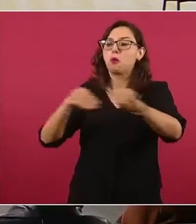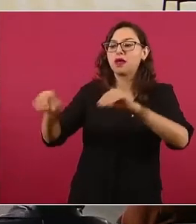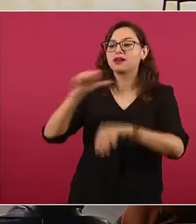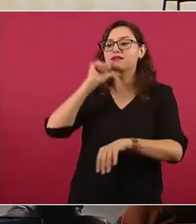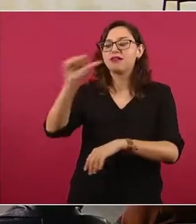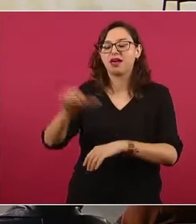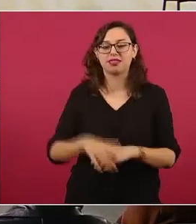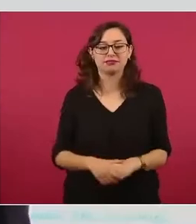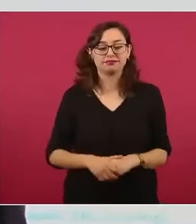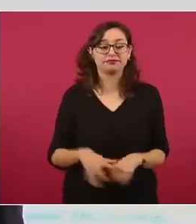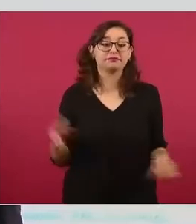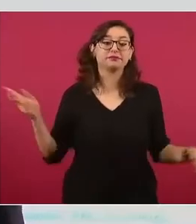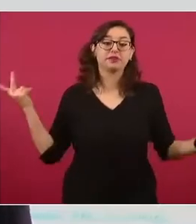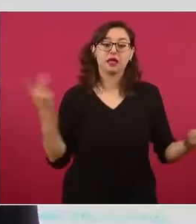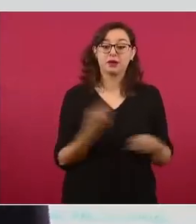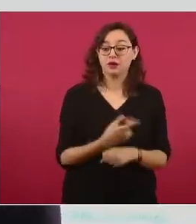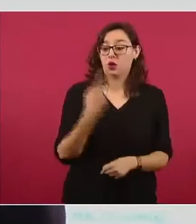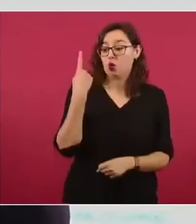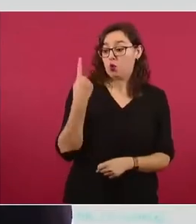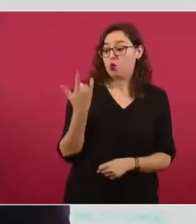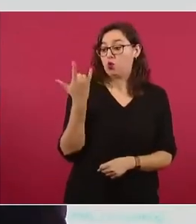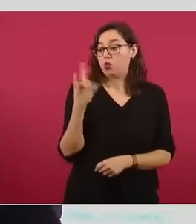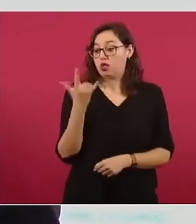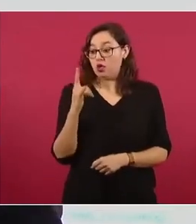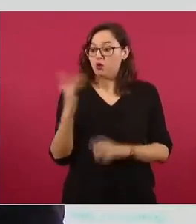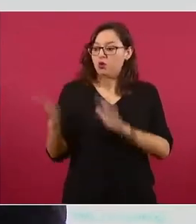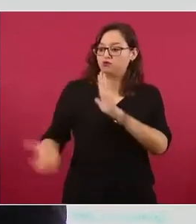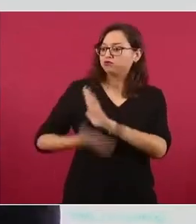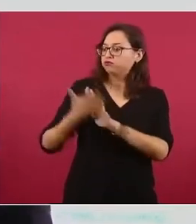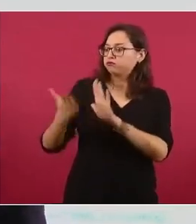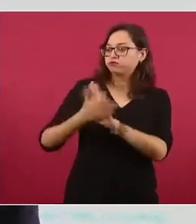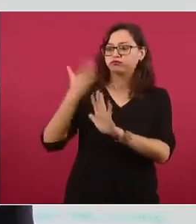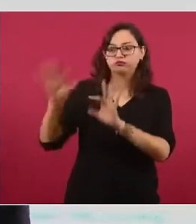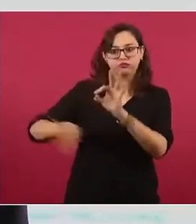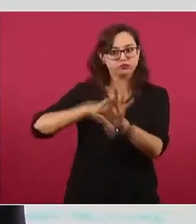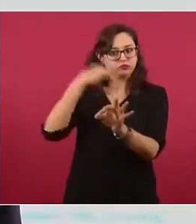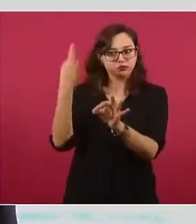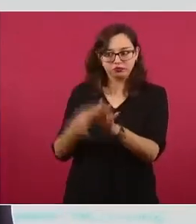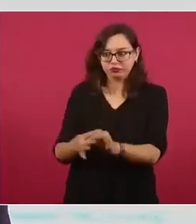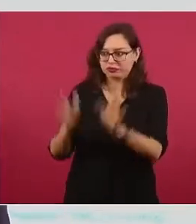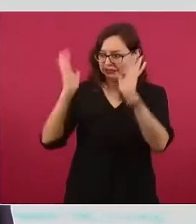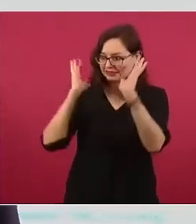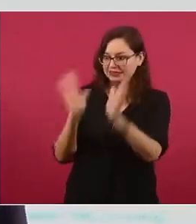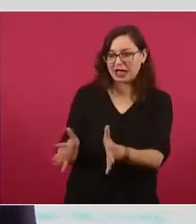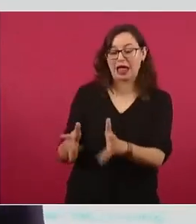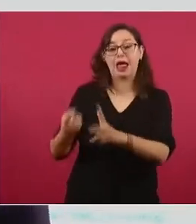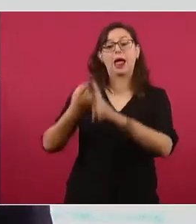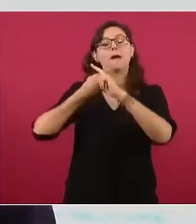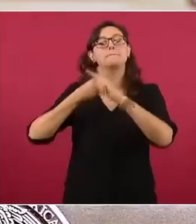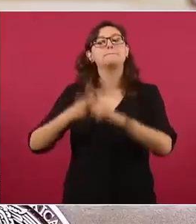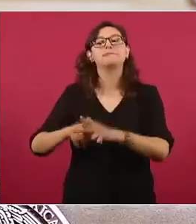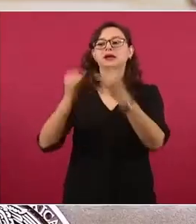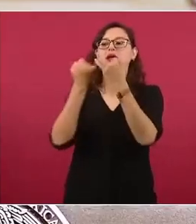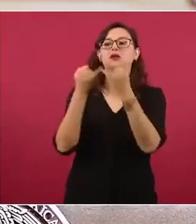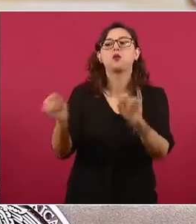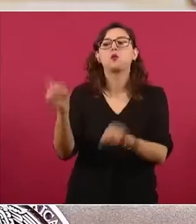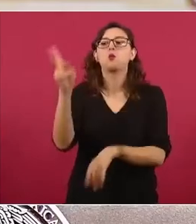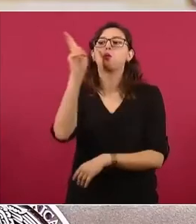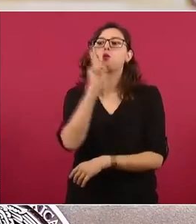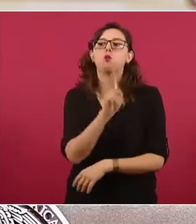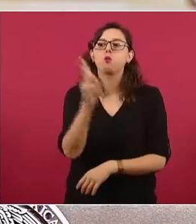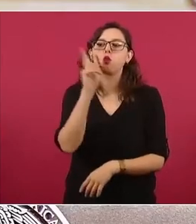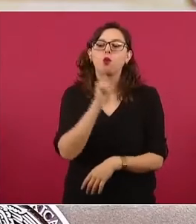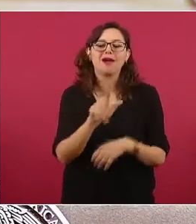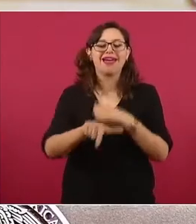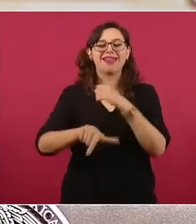inauguró la refinería Olmeca, culminó la etapa constructiva y ahora comienza la integración y pruebas de las 17